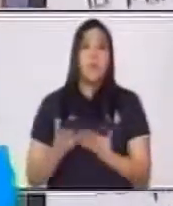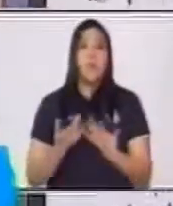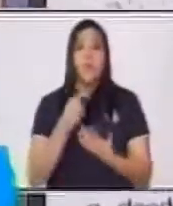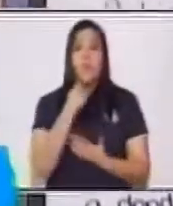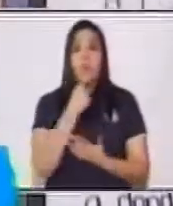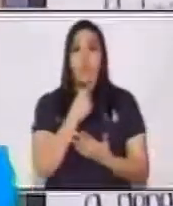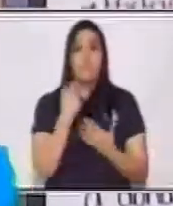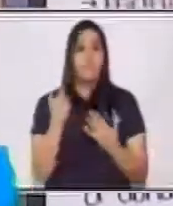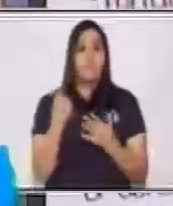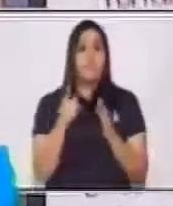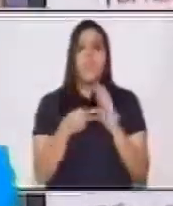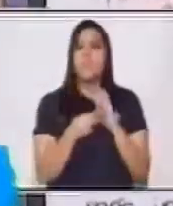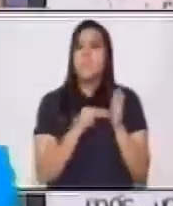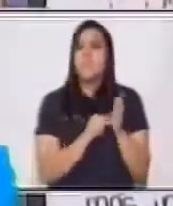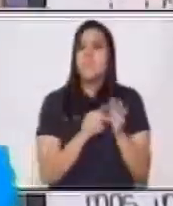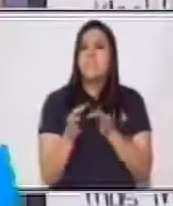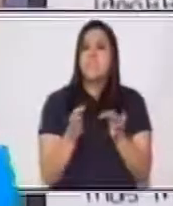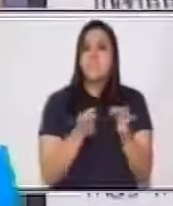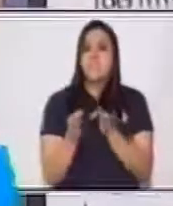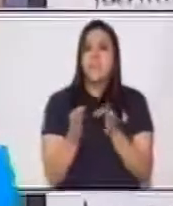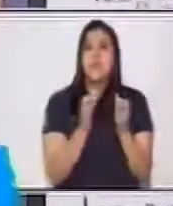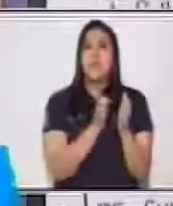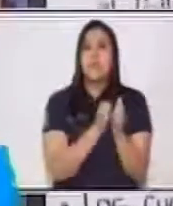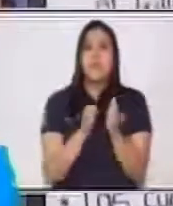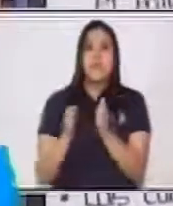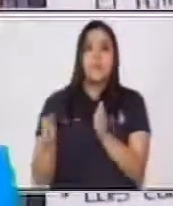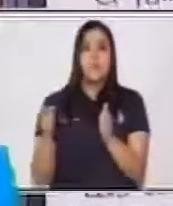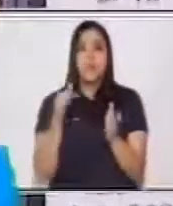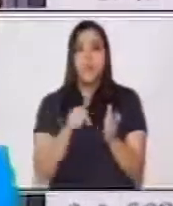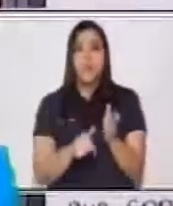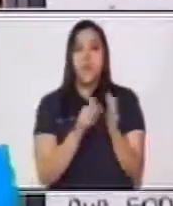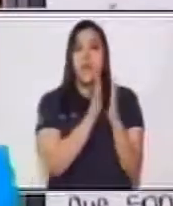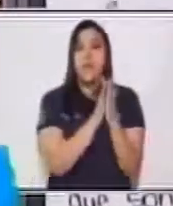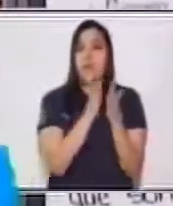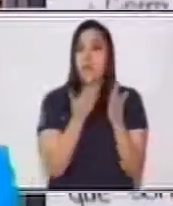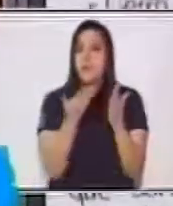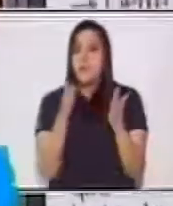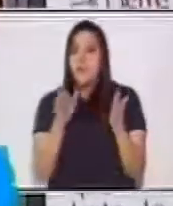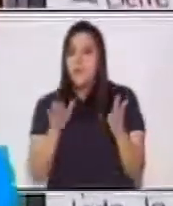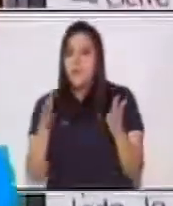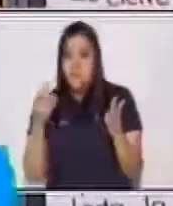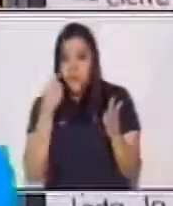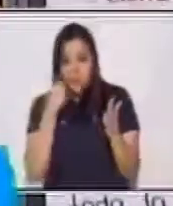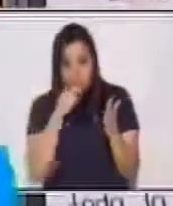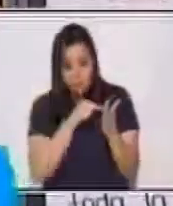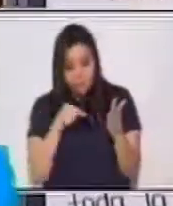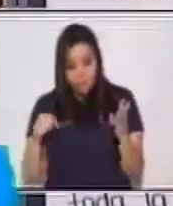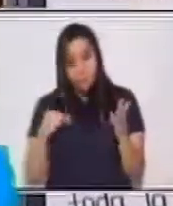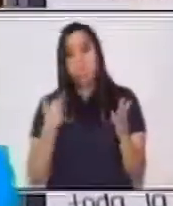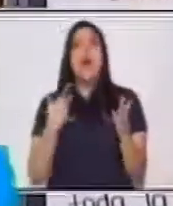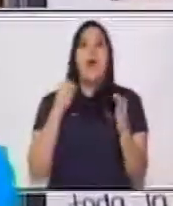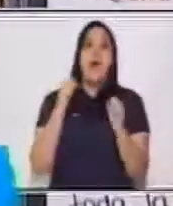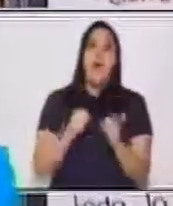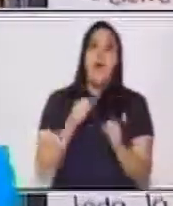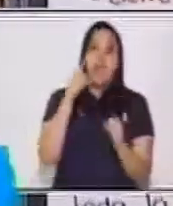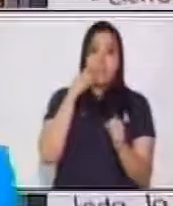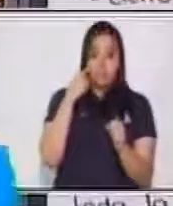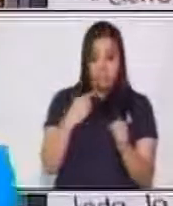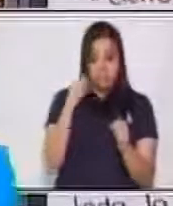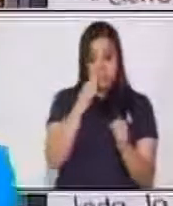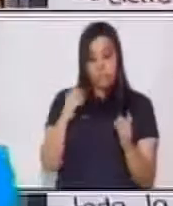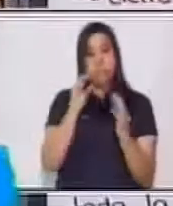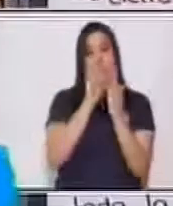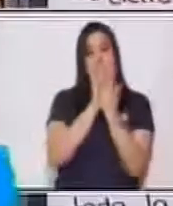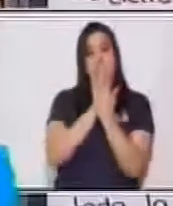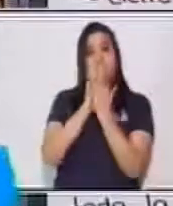estructura o de cómo está conformada la estructura de un trifoliar, pues, lo que observamos es la portada, que